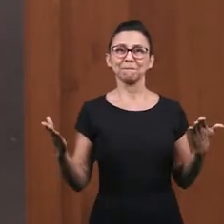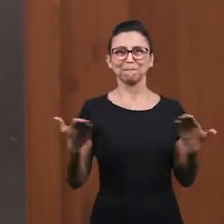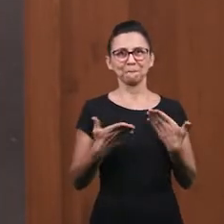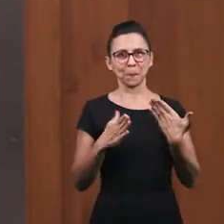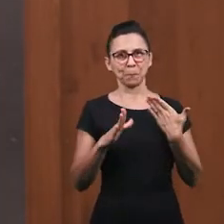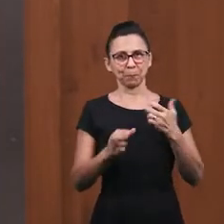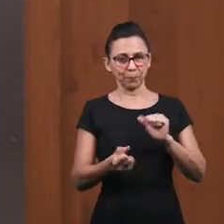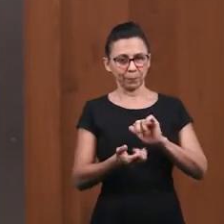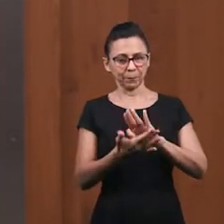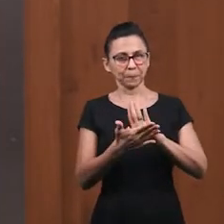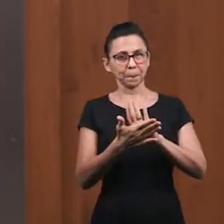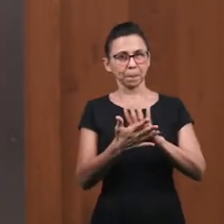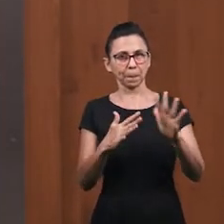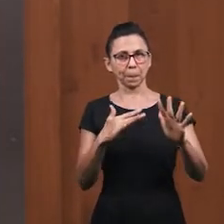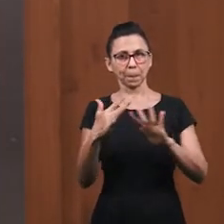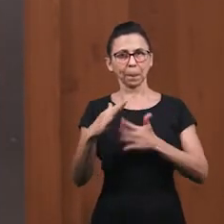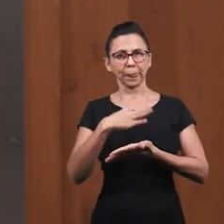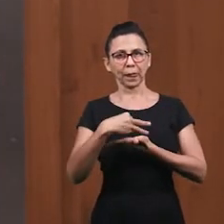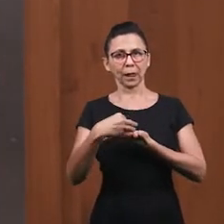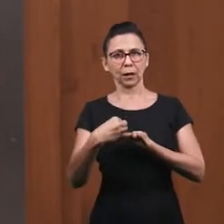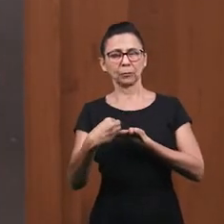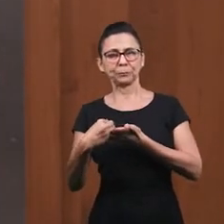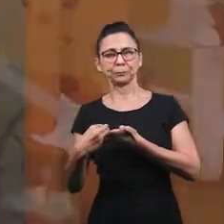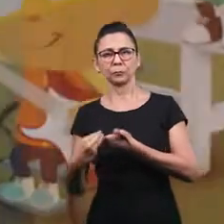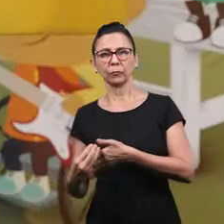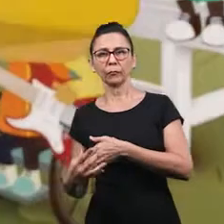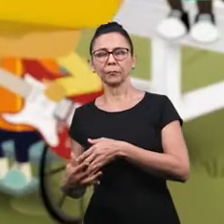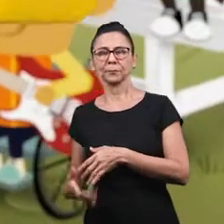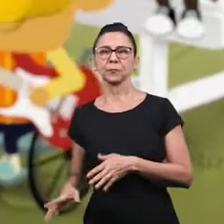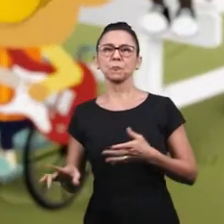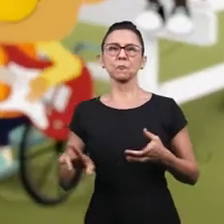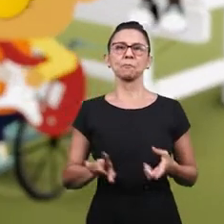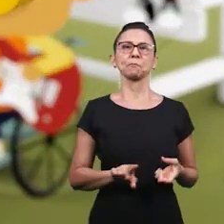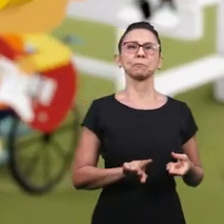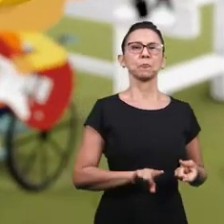Gloria a Dios. Ahora vamos a cantar el honor a nuestro Dios.